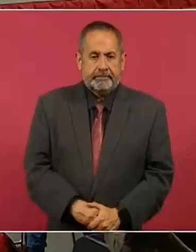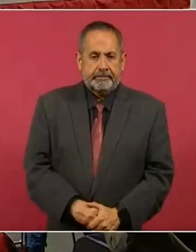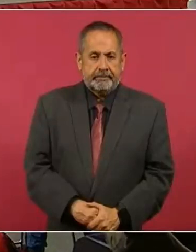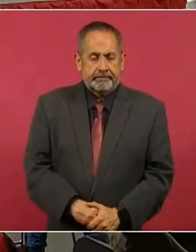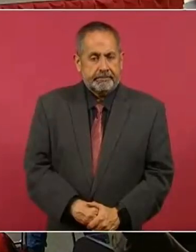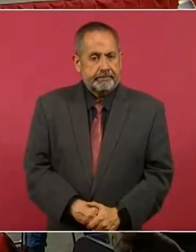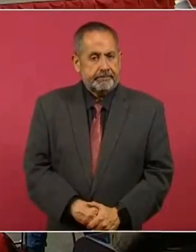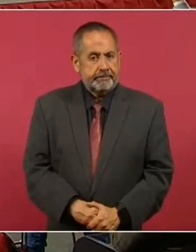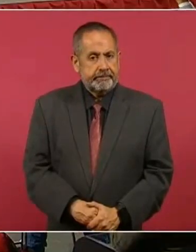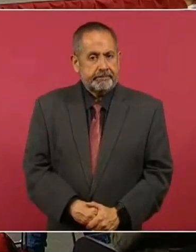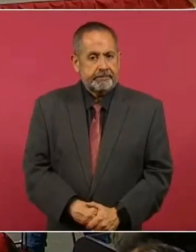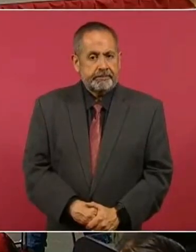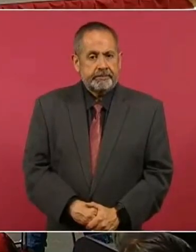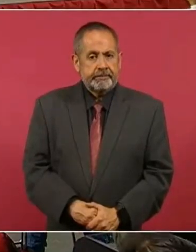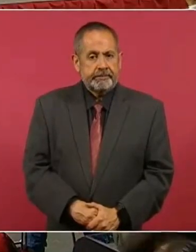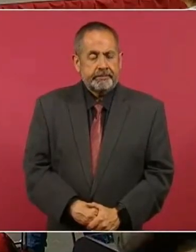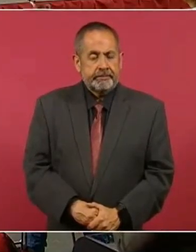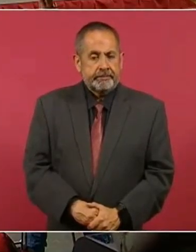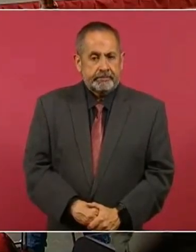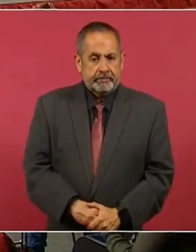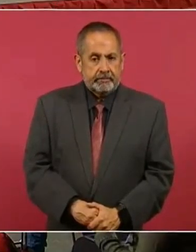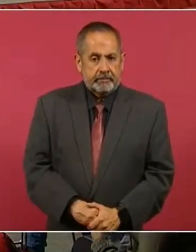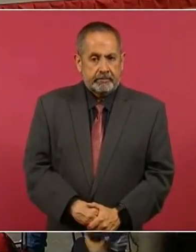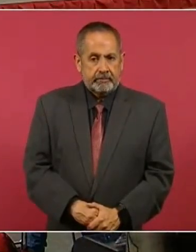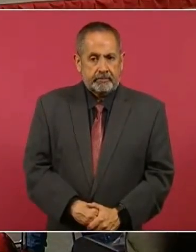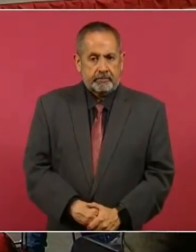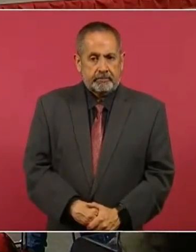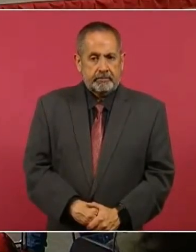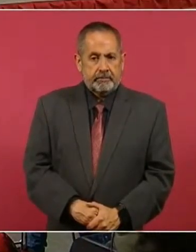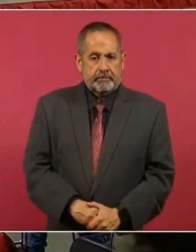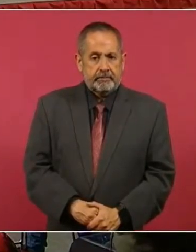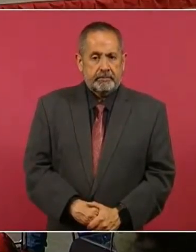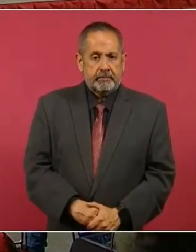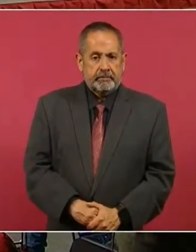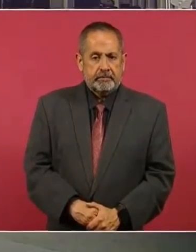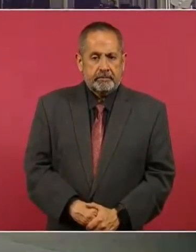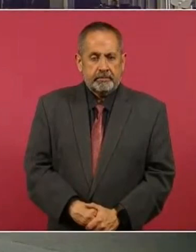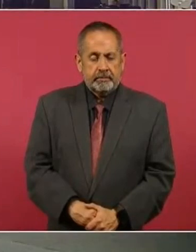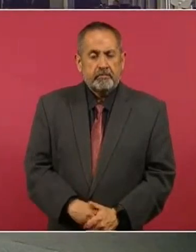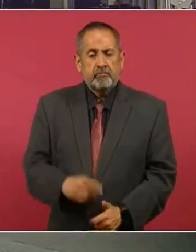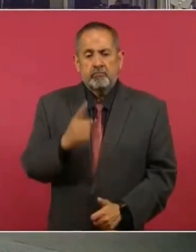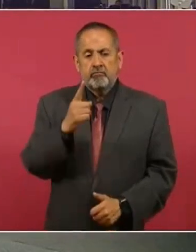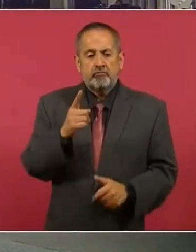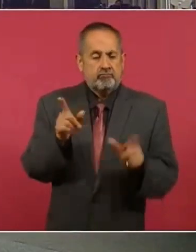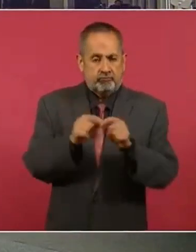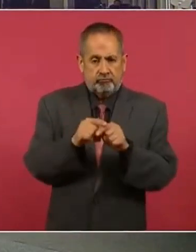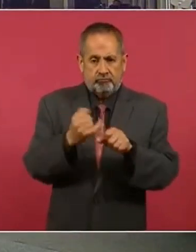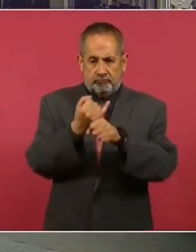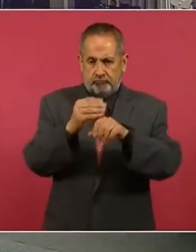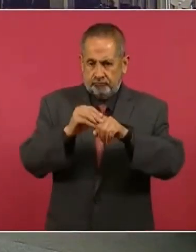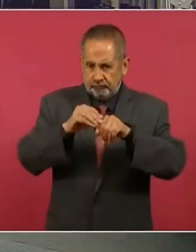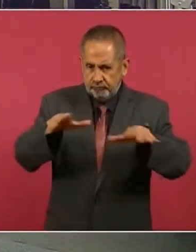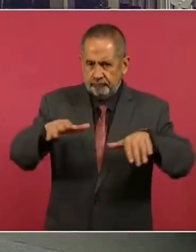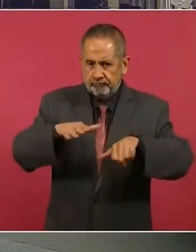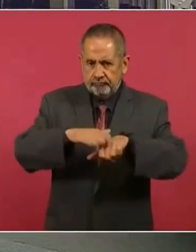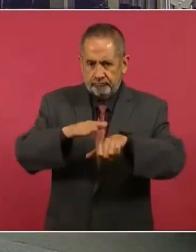Vamos a informar también